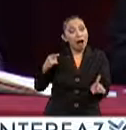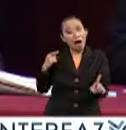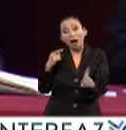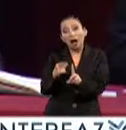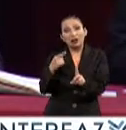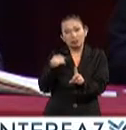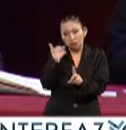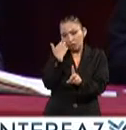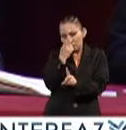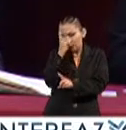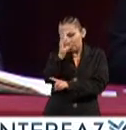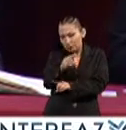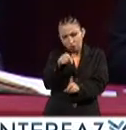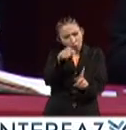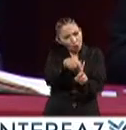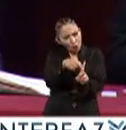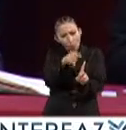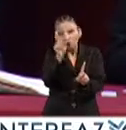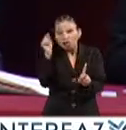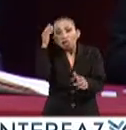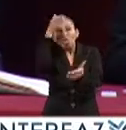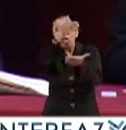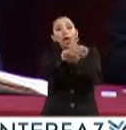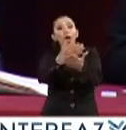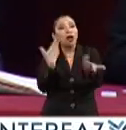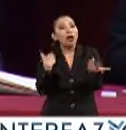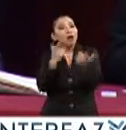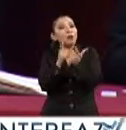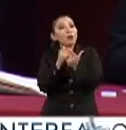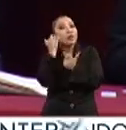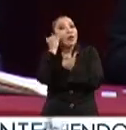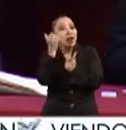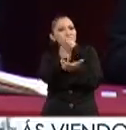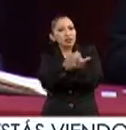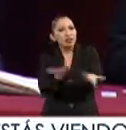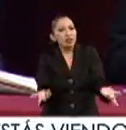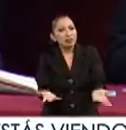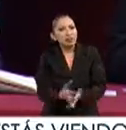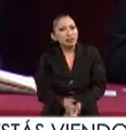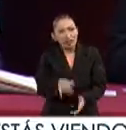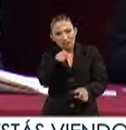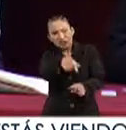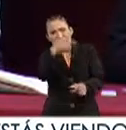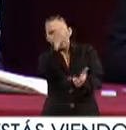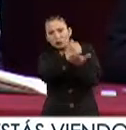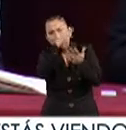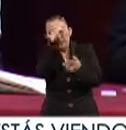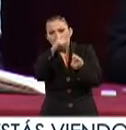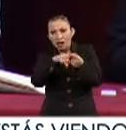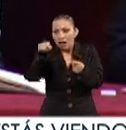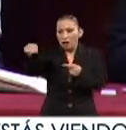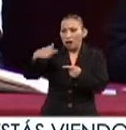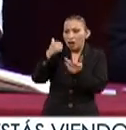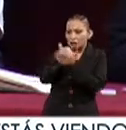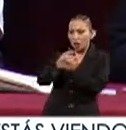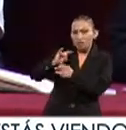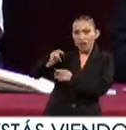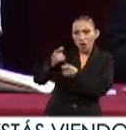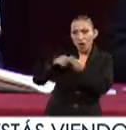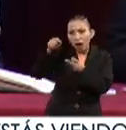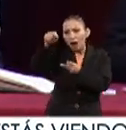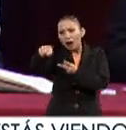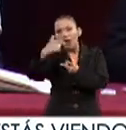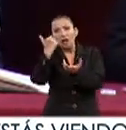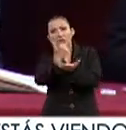yo quisiera destacar la presencia indígena en las grandes ciudades en la ciudad de México en la ciudad de Tijuana